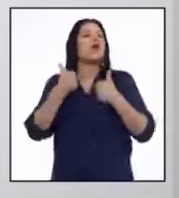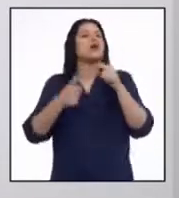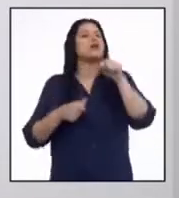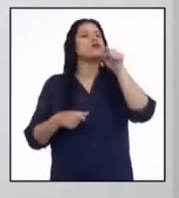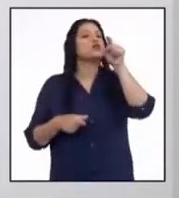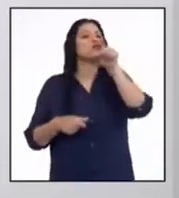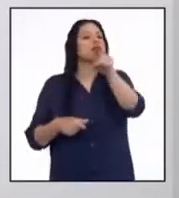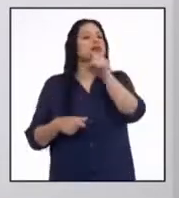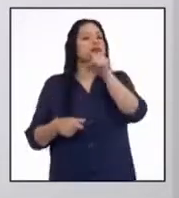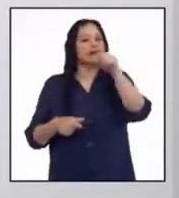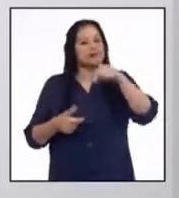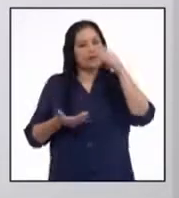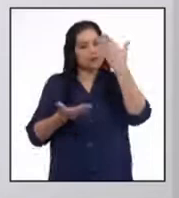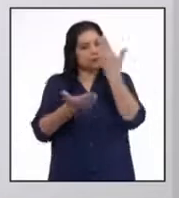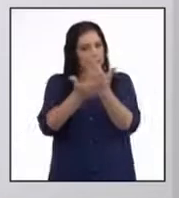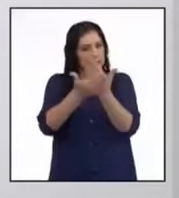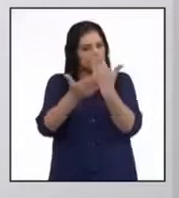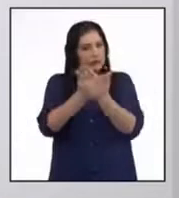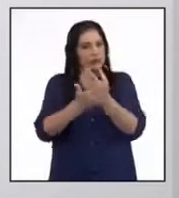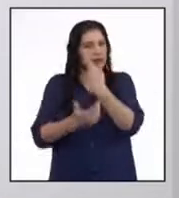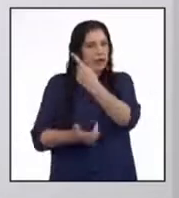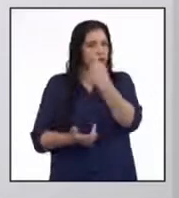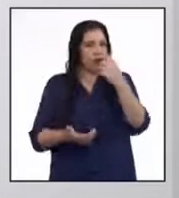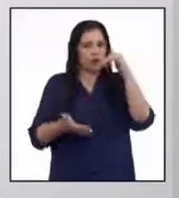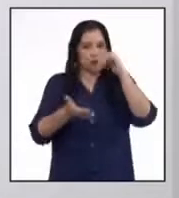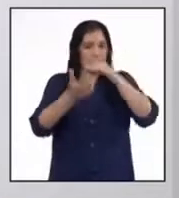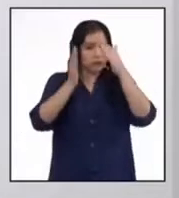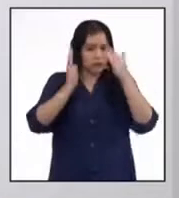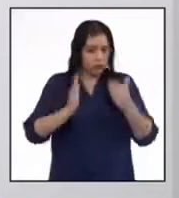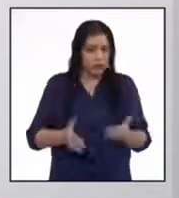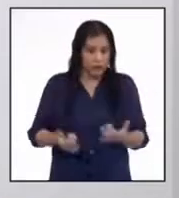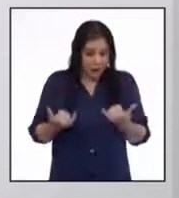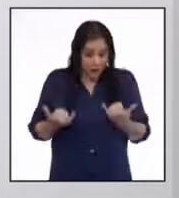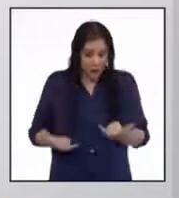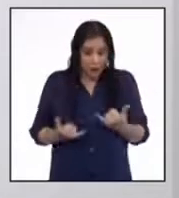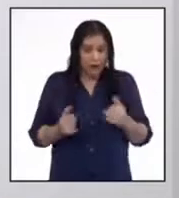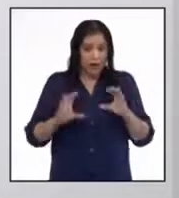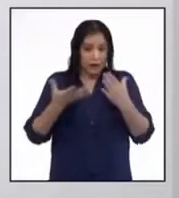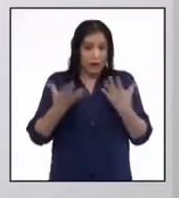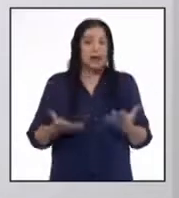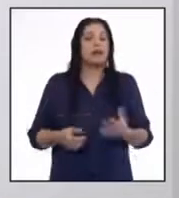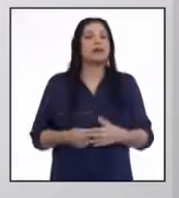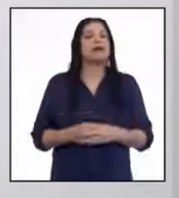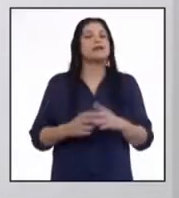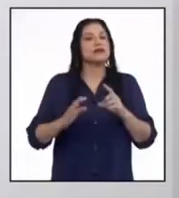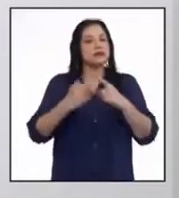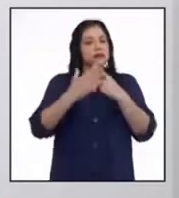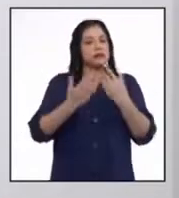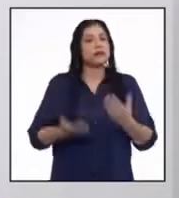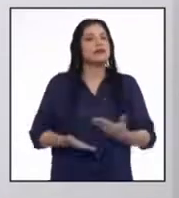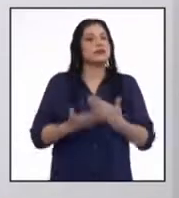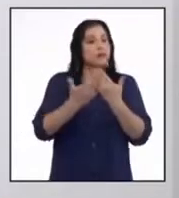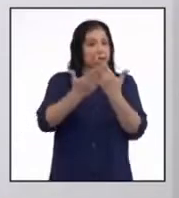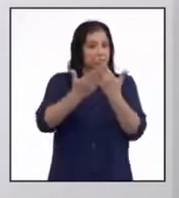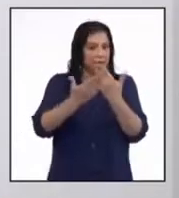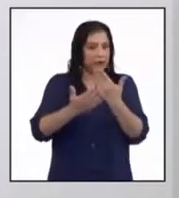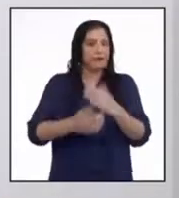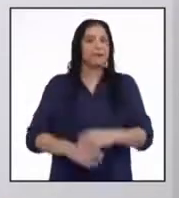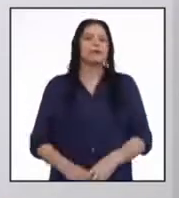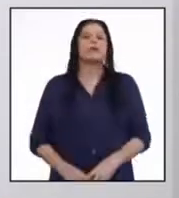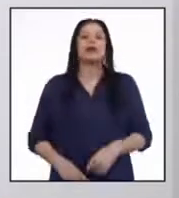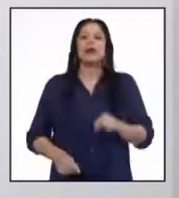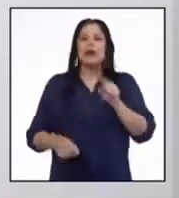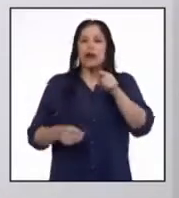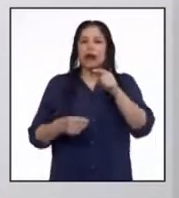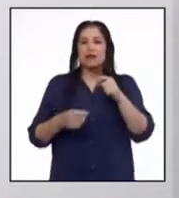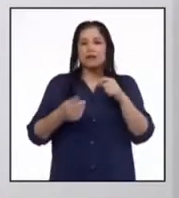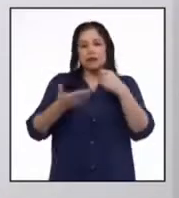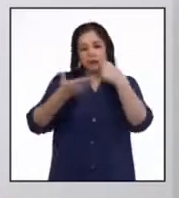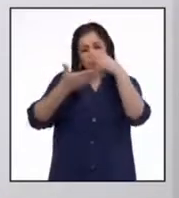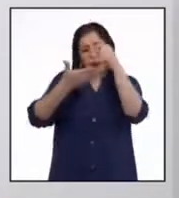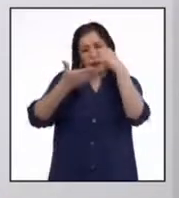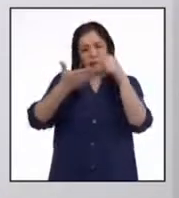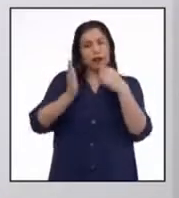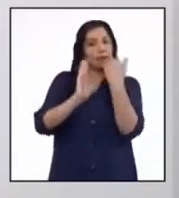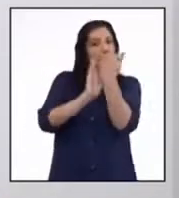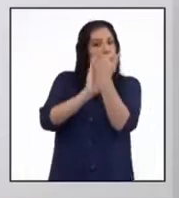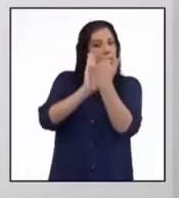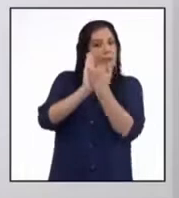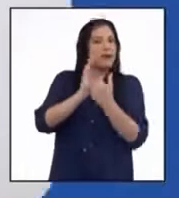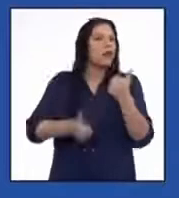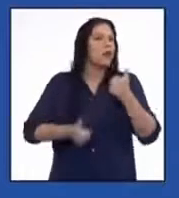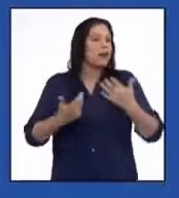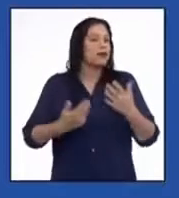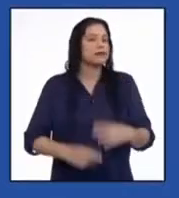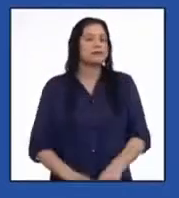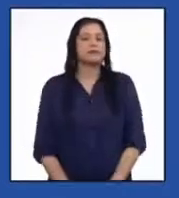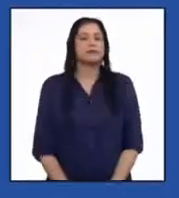demostrar ustedes, los estudiantes, durante el desarrollo de las situaciones planteadas. Estos criterios para el programa de